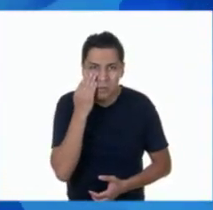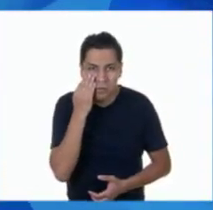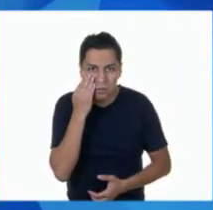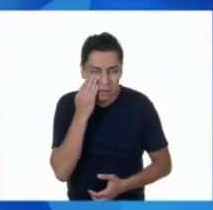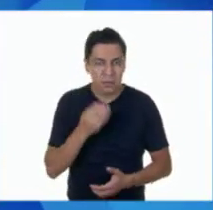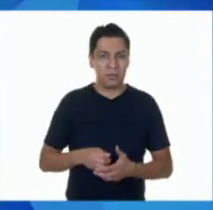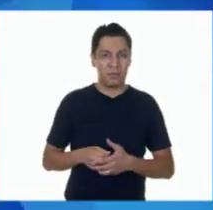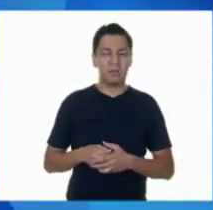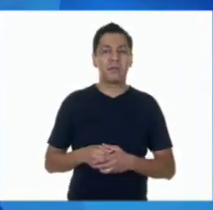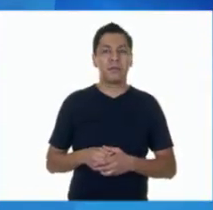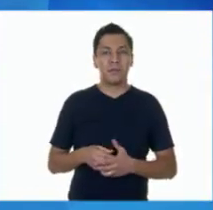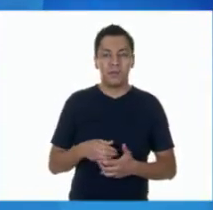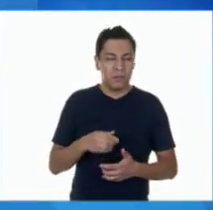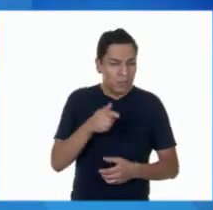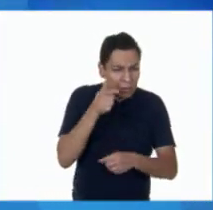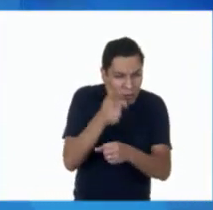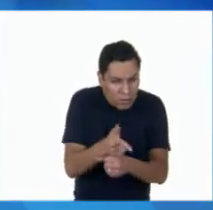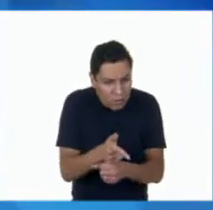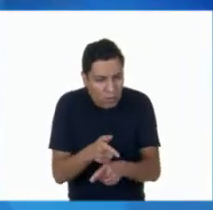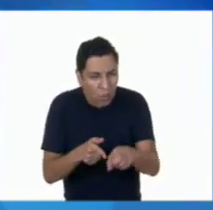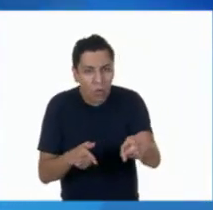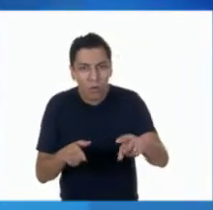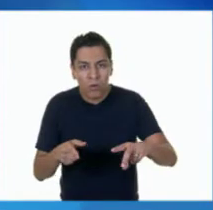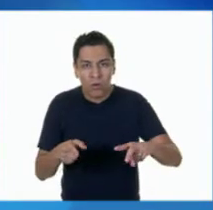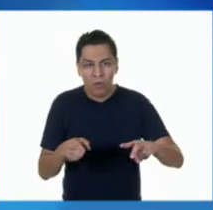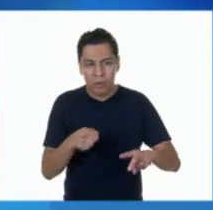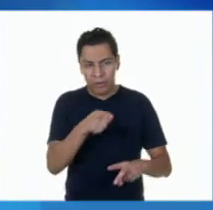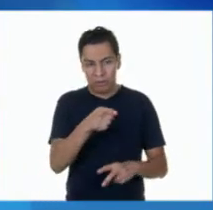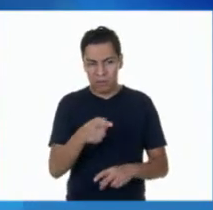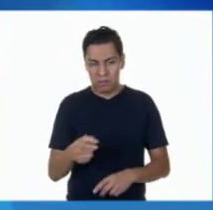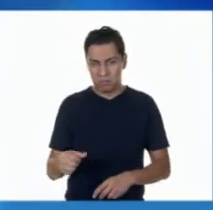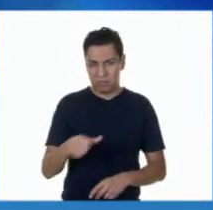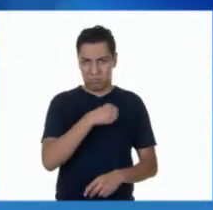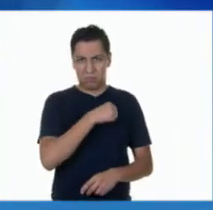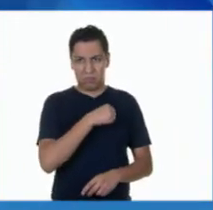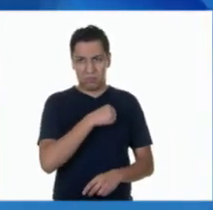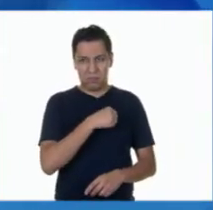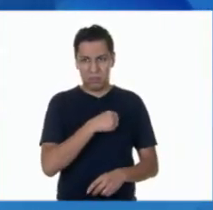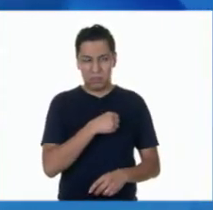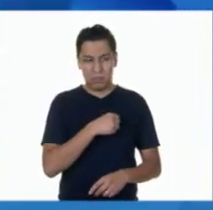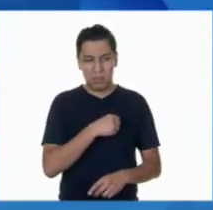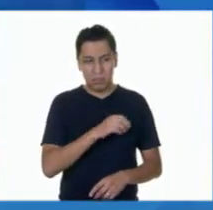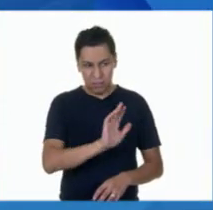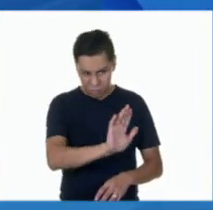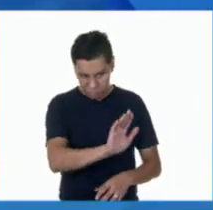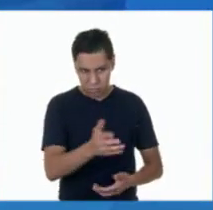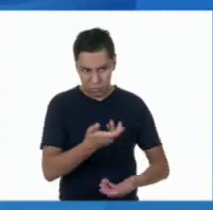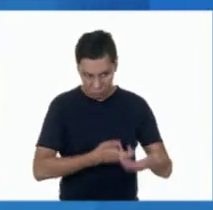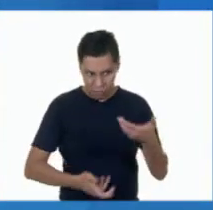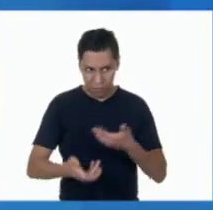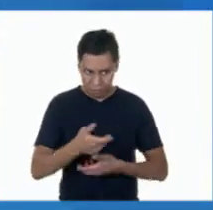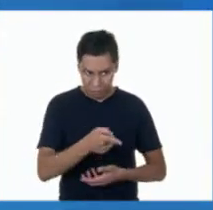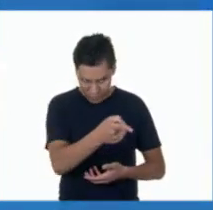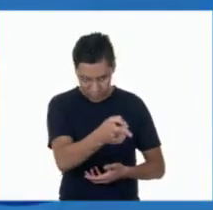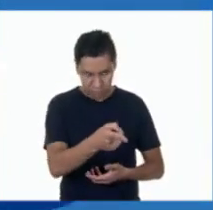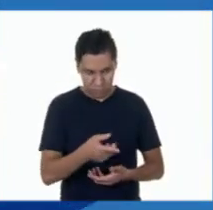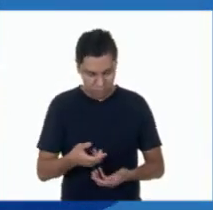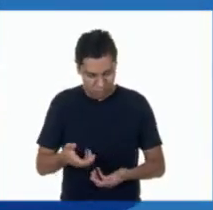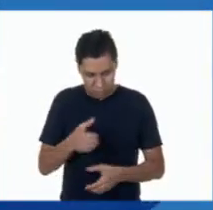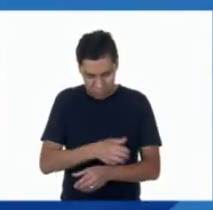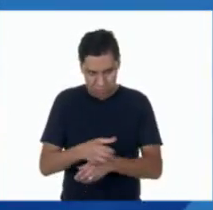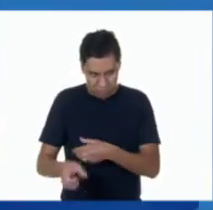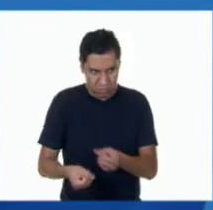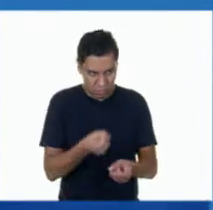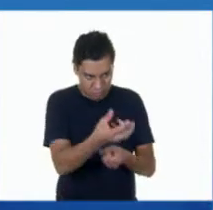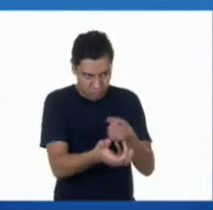compartir o que se pegaba en el parque, lo que hacía era limpiar sus lágrimas. Al paso del tiempo, Simón se dio cuenta que